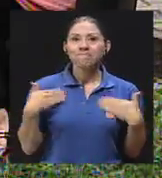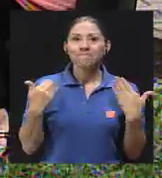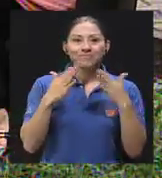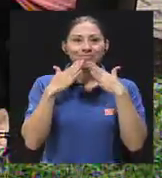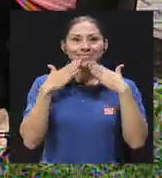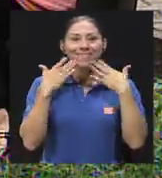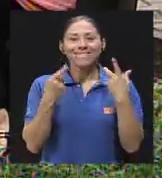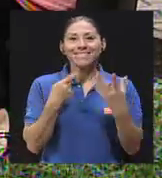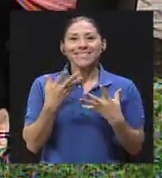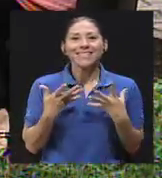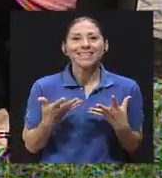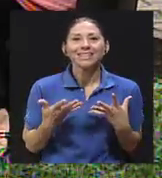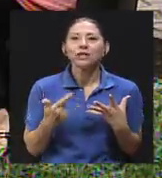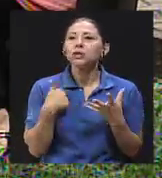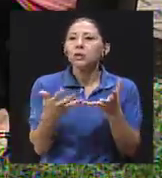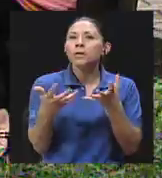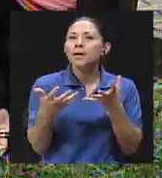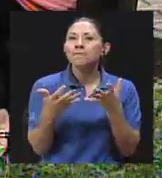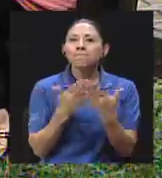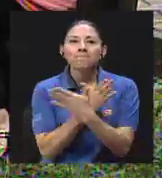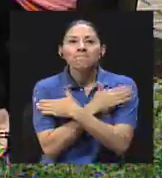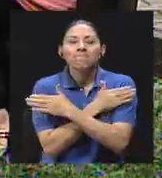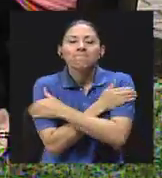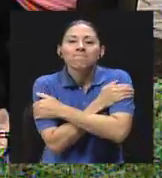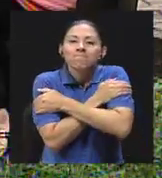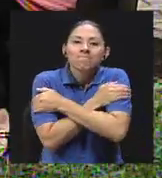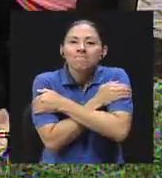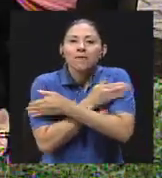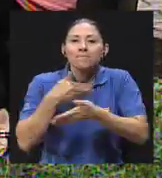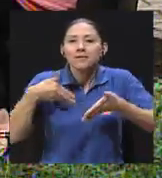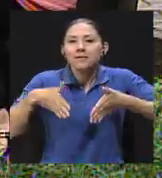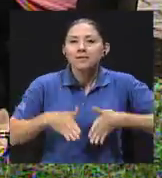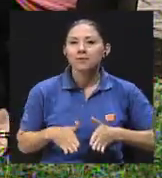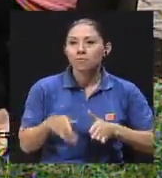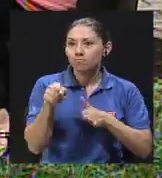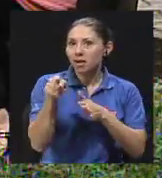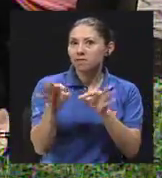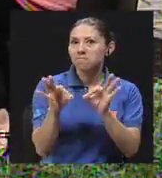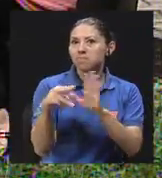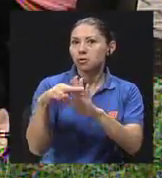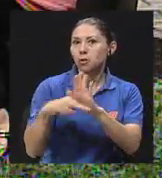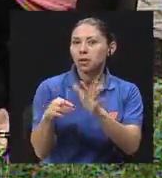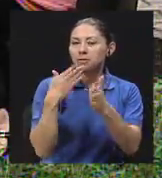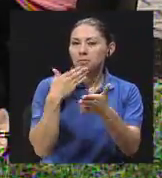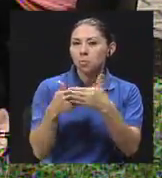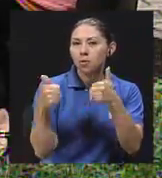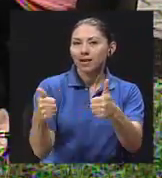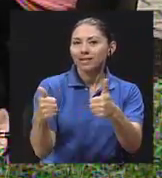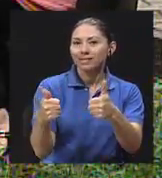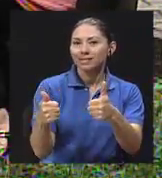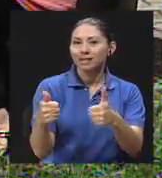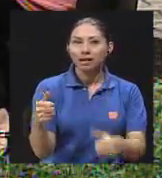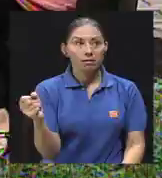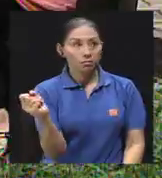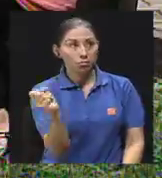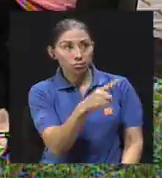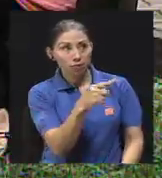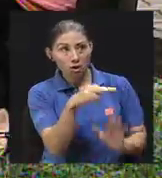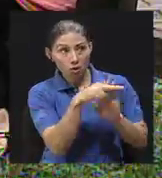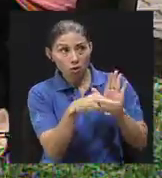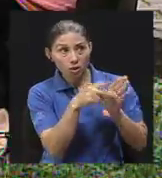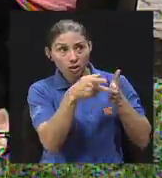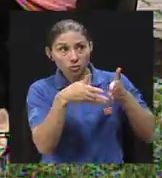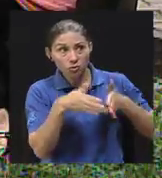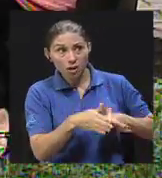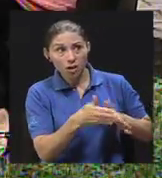tenemos muchas ganas de llegar y abrazar a mi hijo porque le fue muy bien en el colegio. Y lo primero que le preguntamos es, ¿y cuál fue la nota que